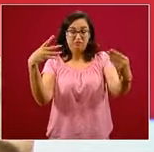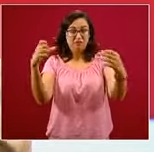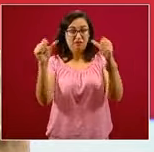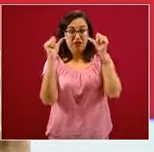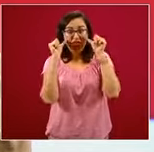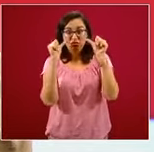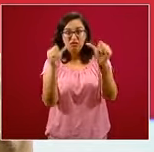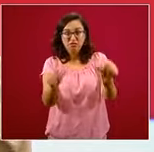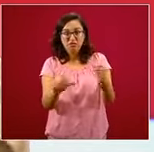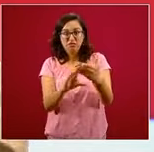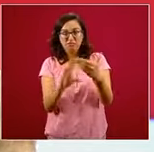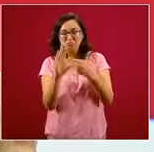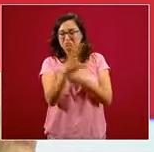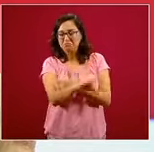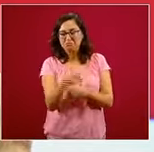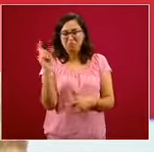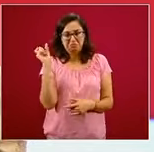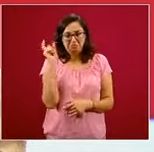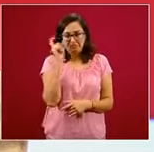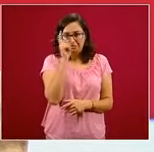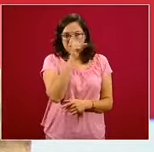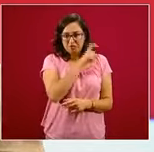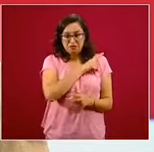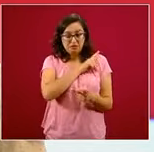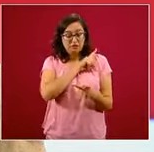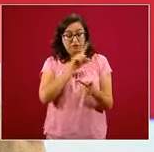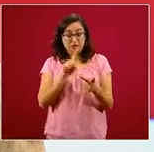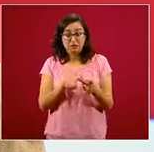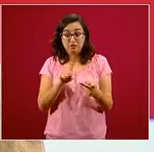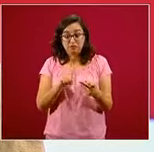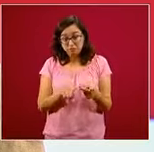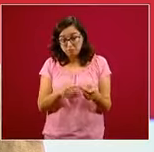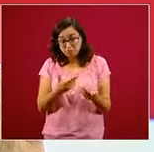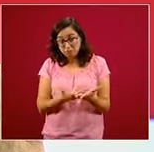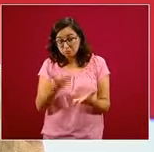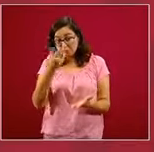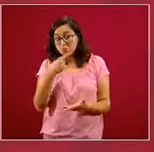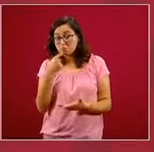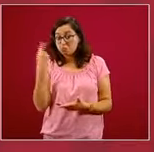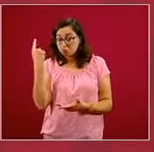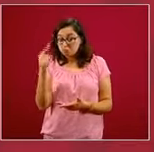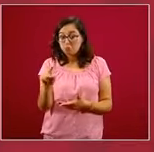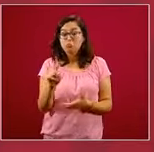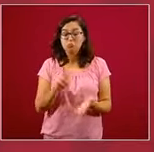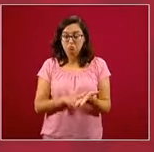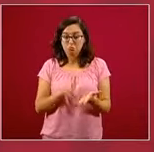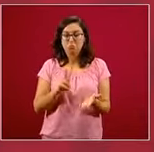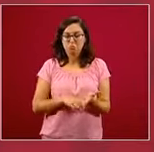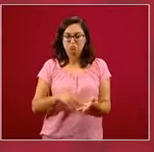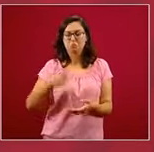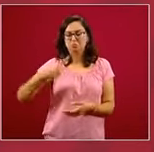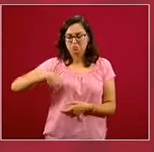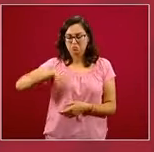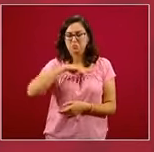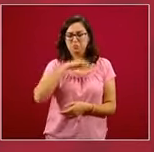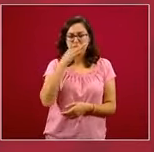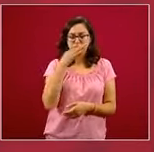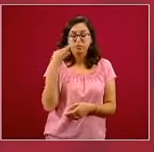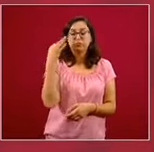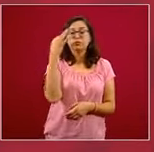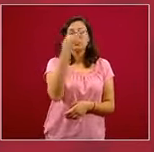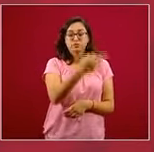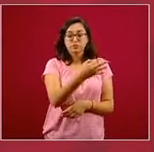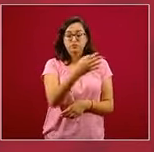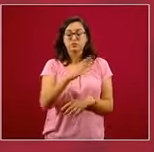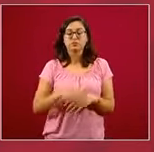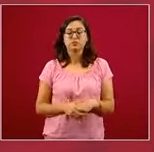Ahora, hay fenómenos, en su segunda pregunta pues es una denuncia que me parece muy valiosa, vamos a comentar que quede aquí